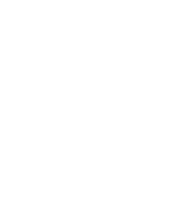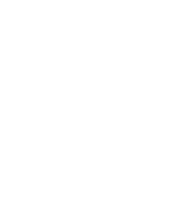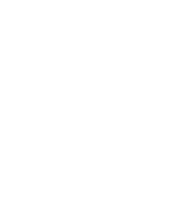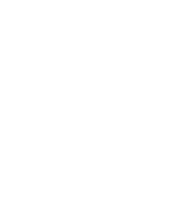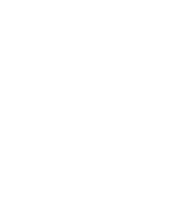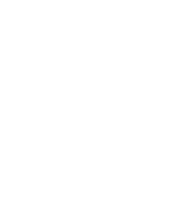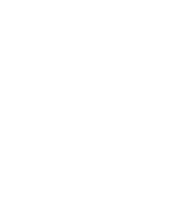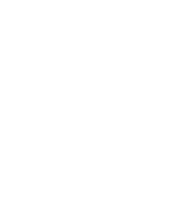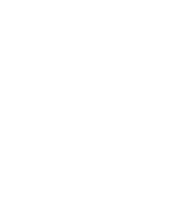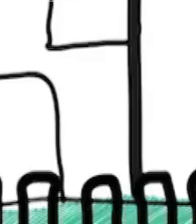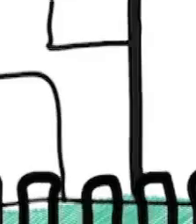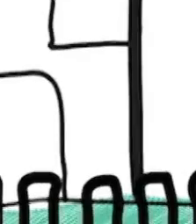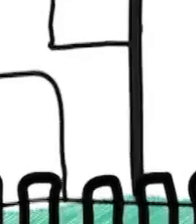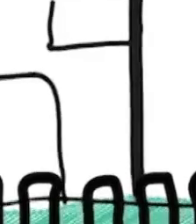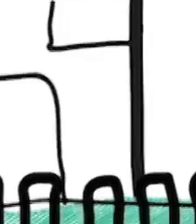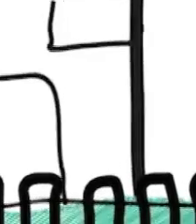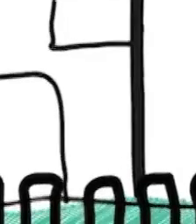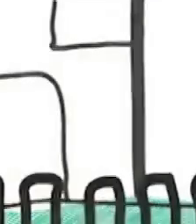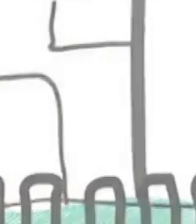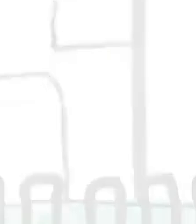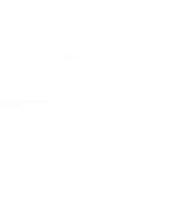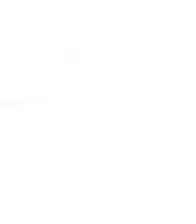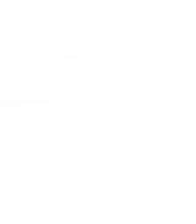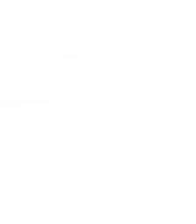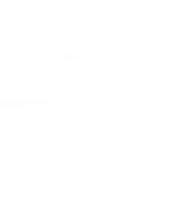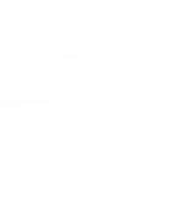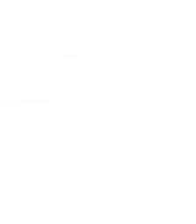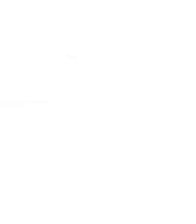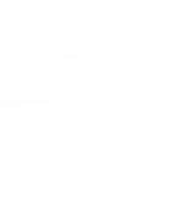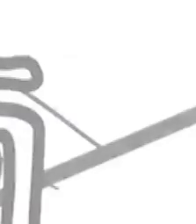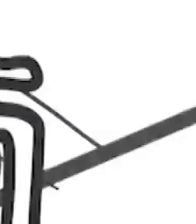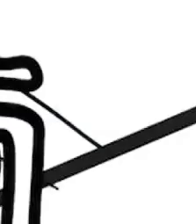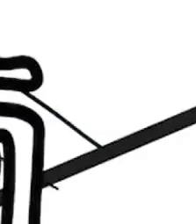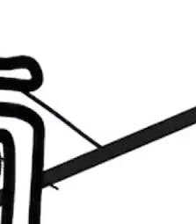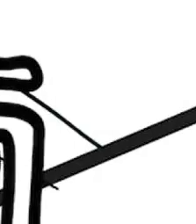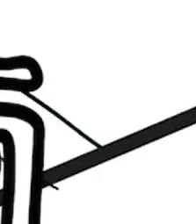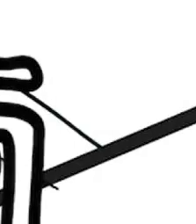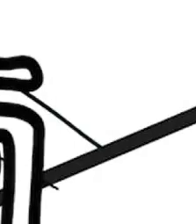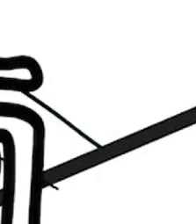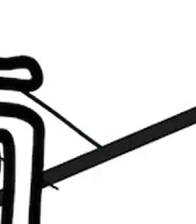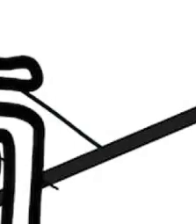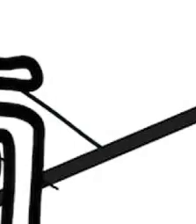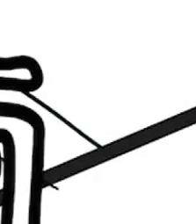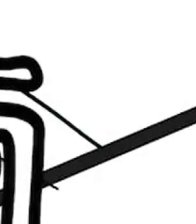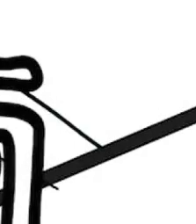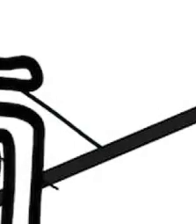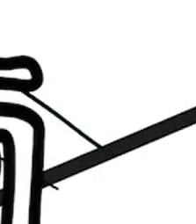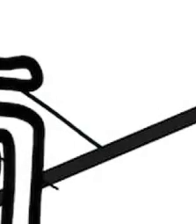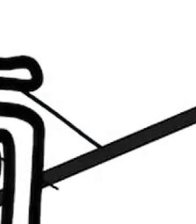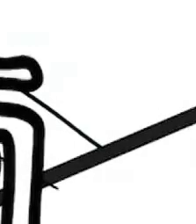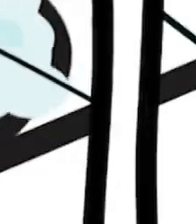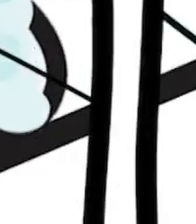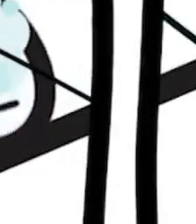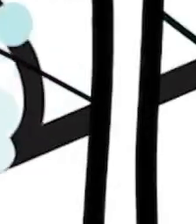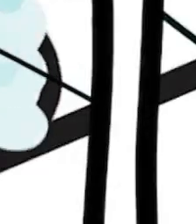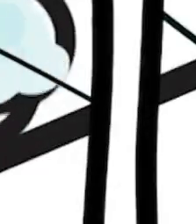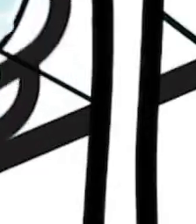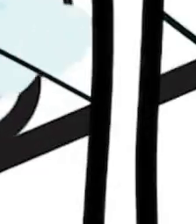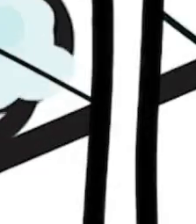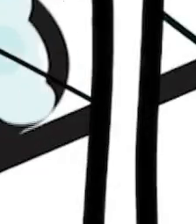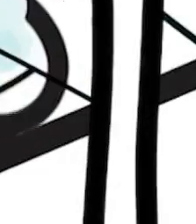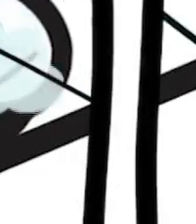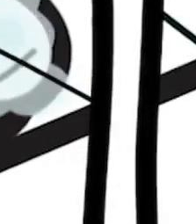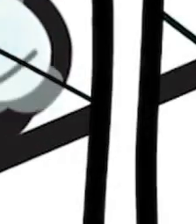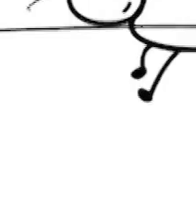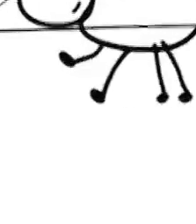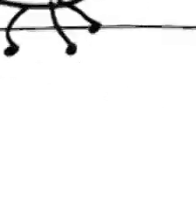es urgente que ahorremos agua mientras nos enjabonamos de las manos y lavamos los platos cerremos la llave y al abrirla reduzcamos la